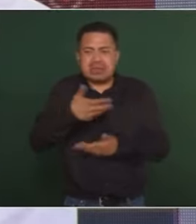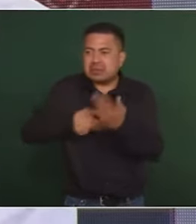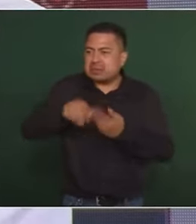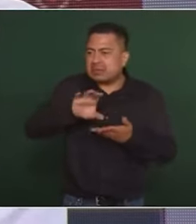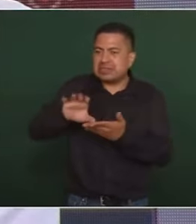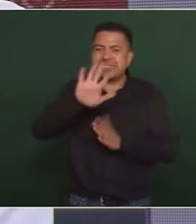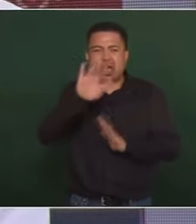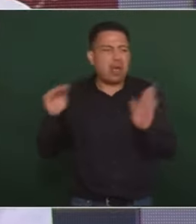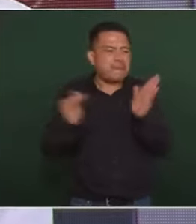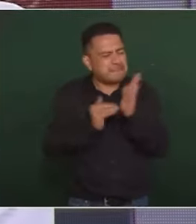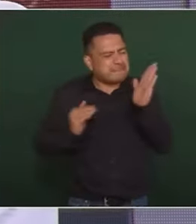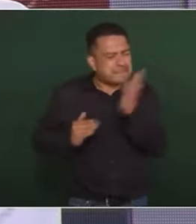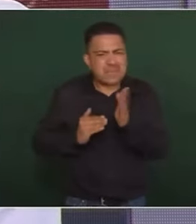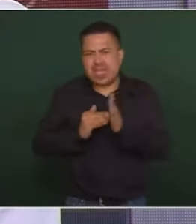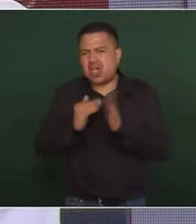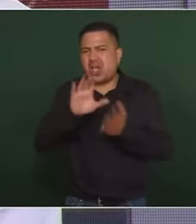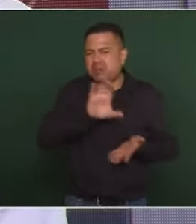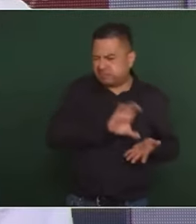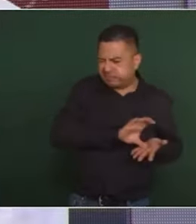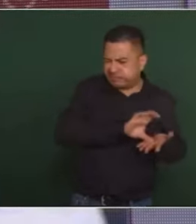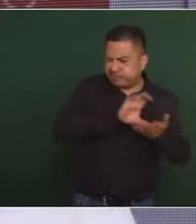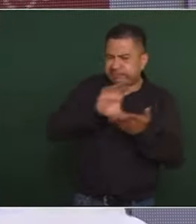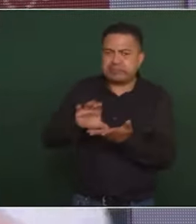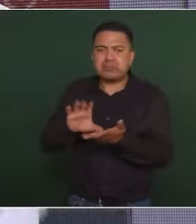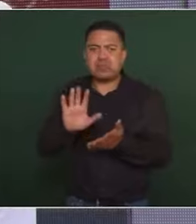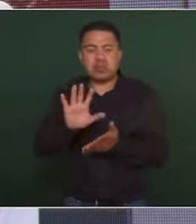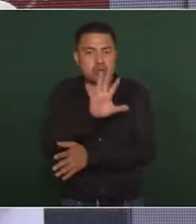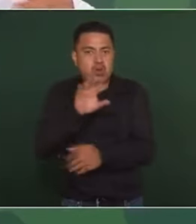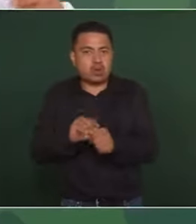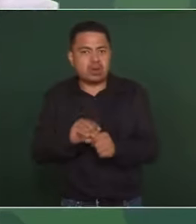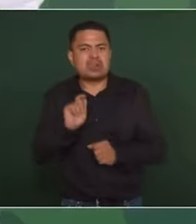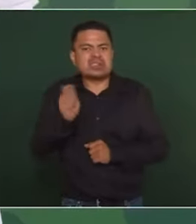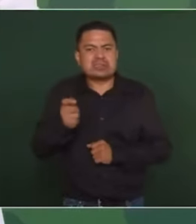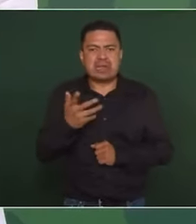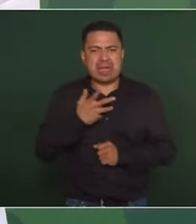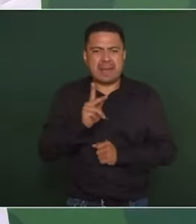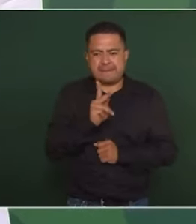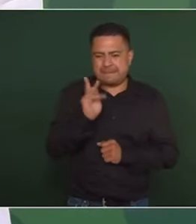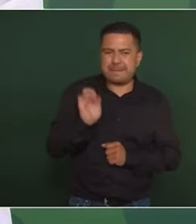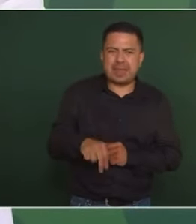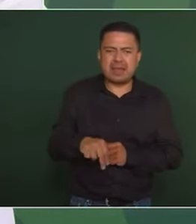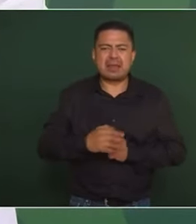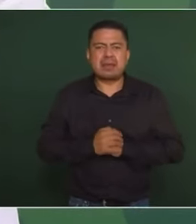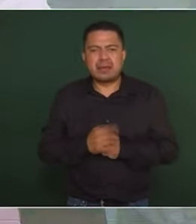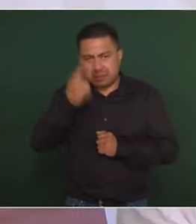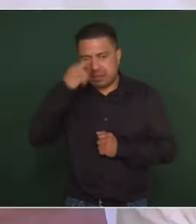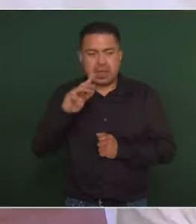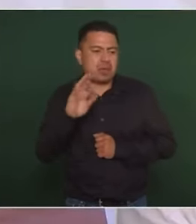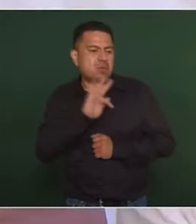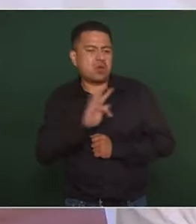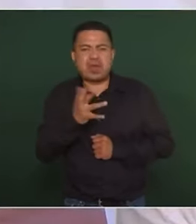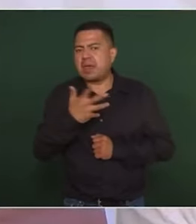5 mil millones de pesos, todo lo que implica el plan, para tener